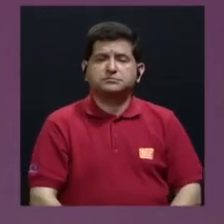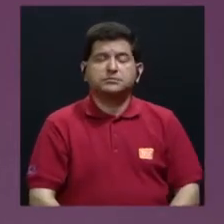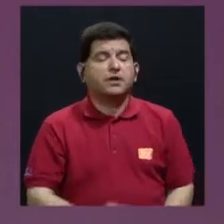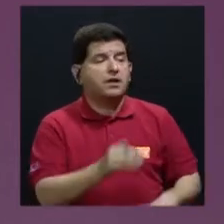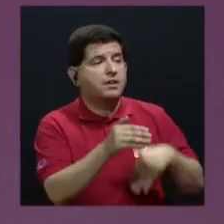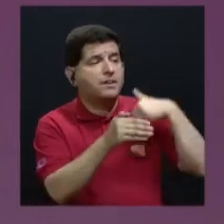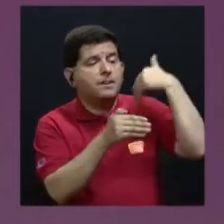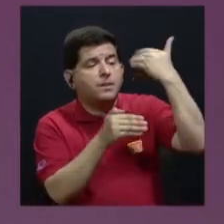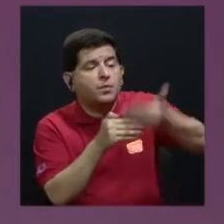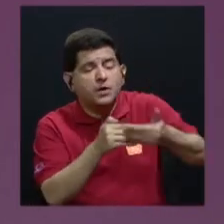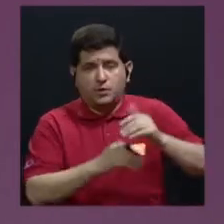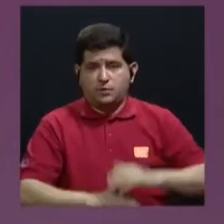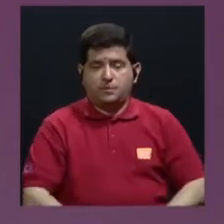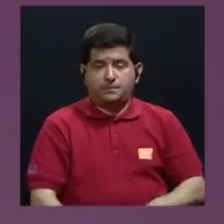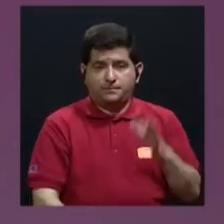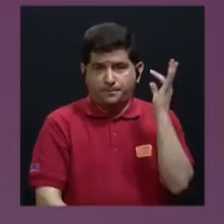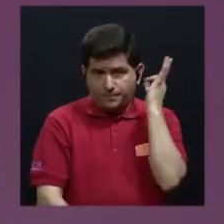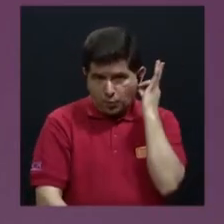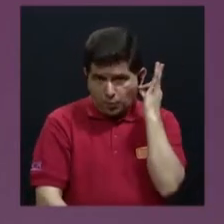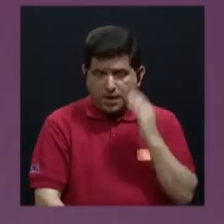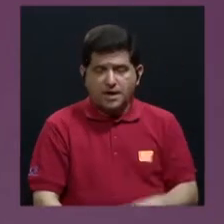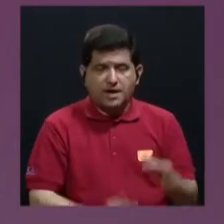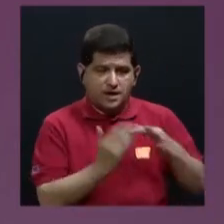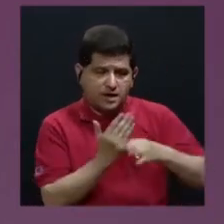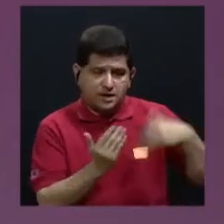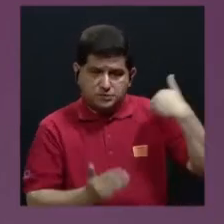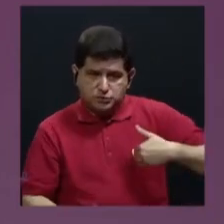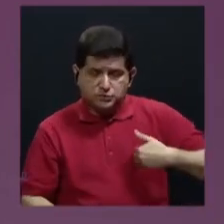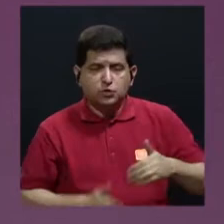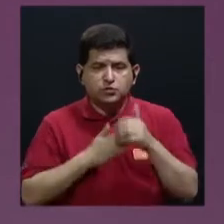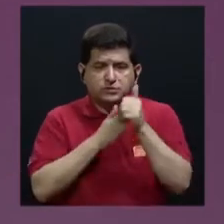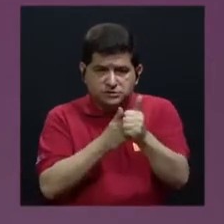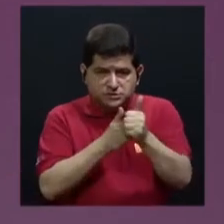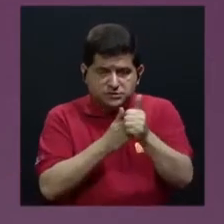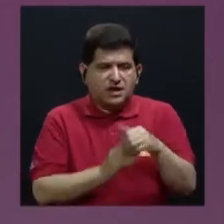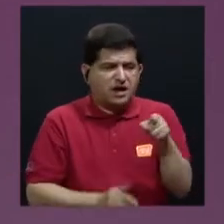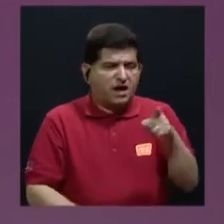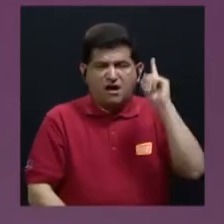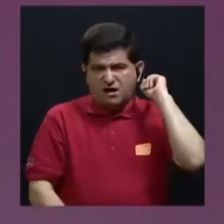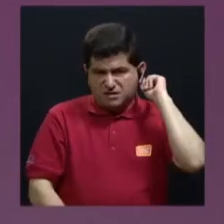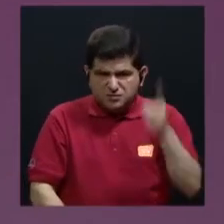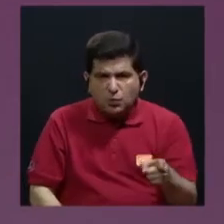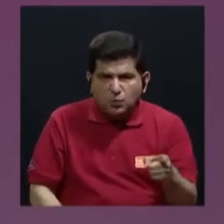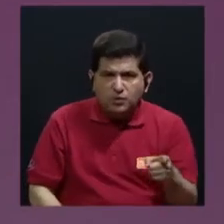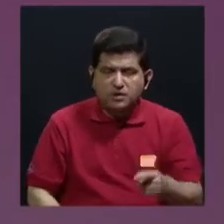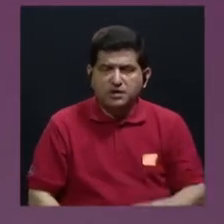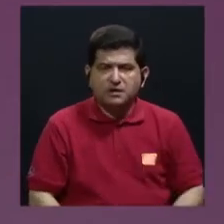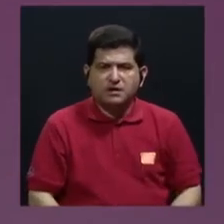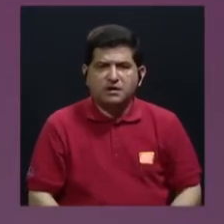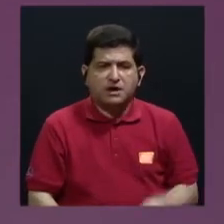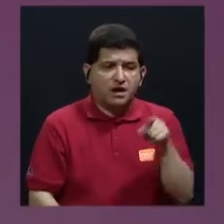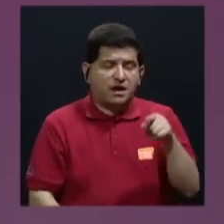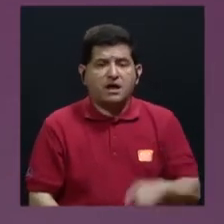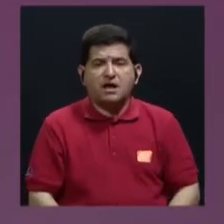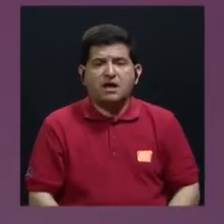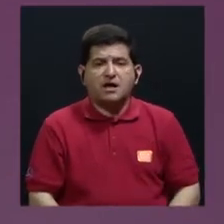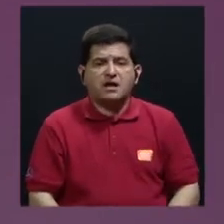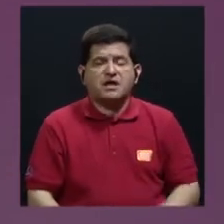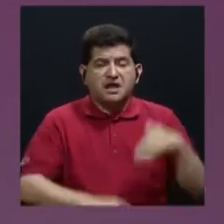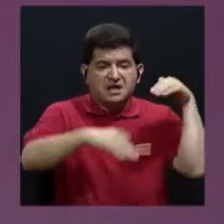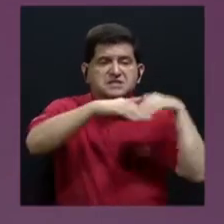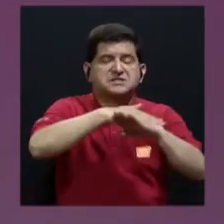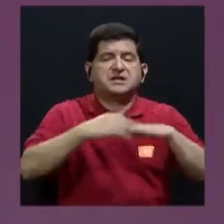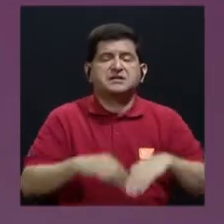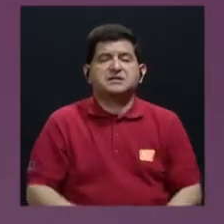Posteriormente, pues, las mujeres, esposas de estos líderes, son obligadas a recluirse en el destacamento